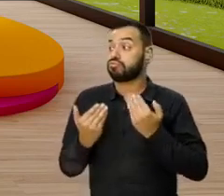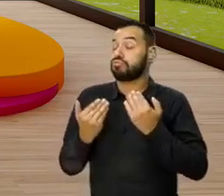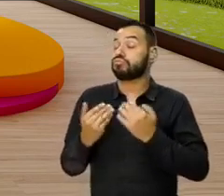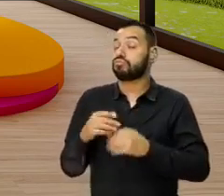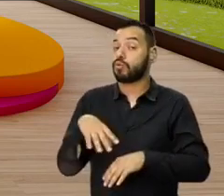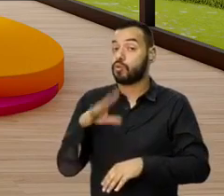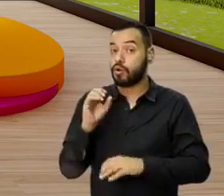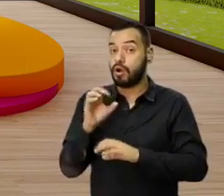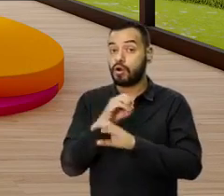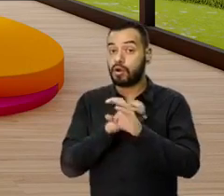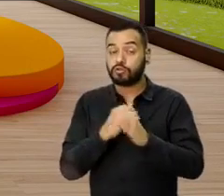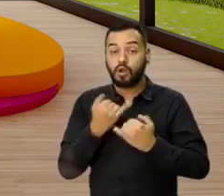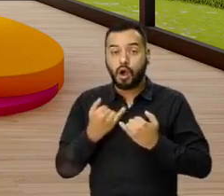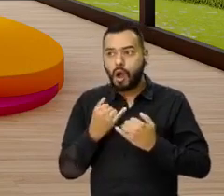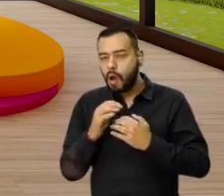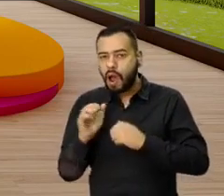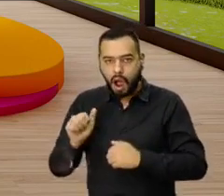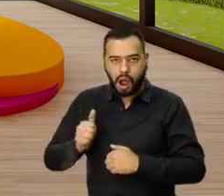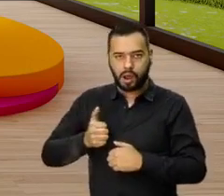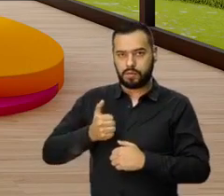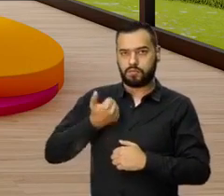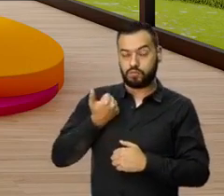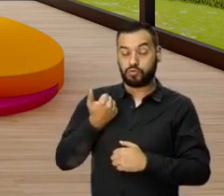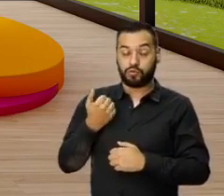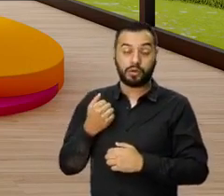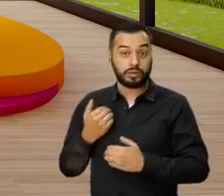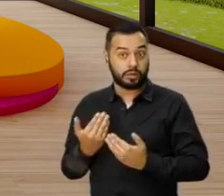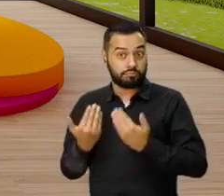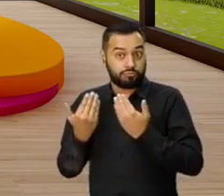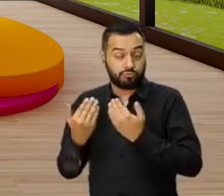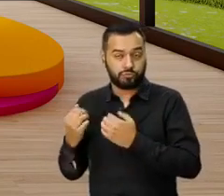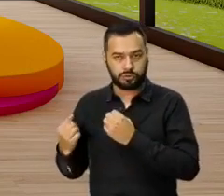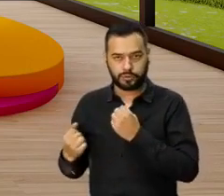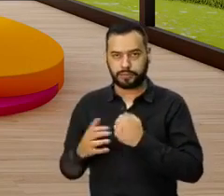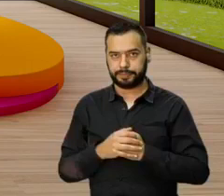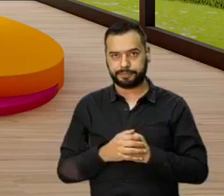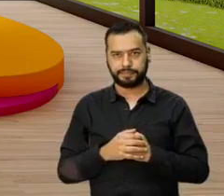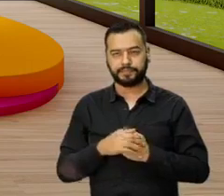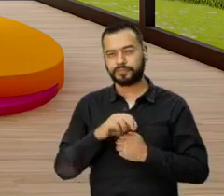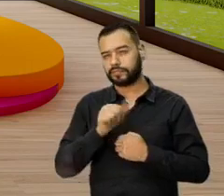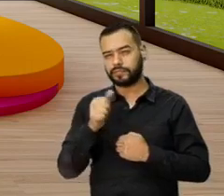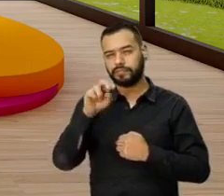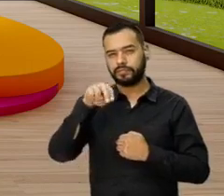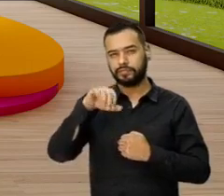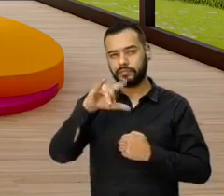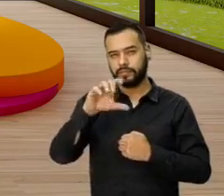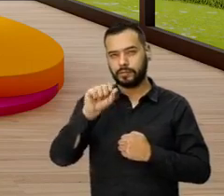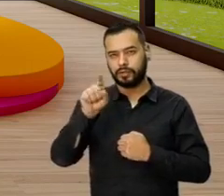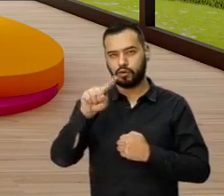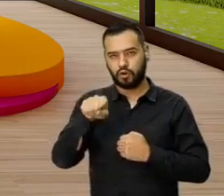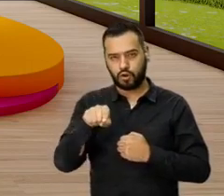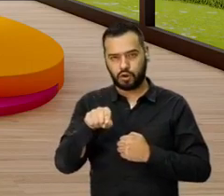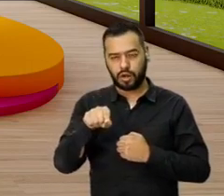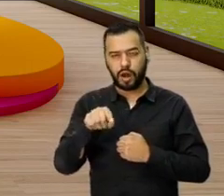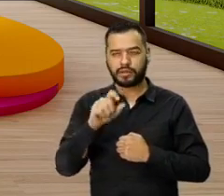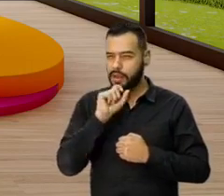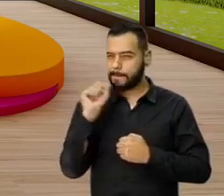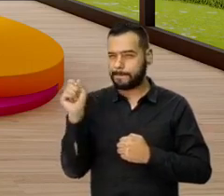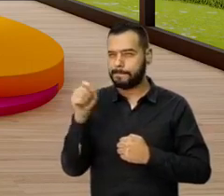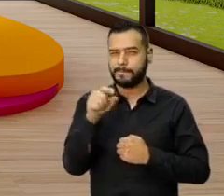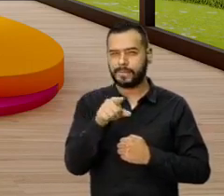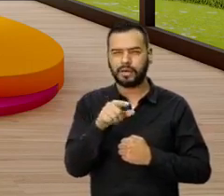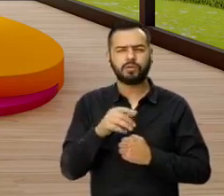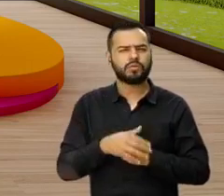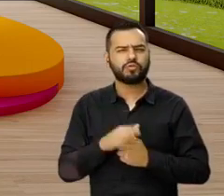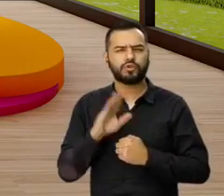todos ustedes tienen que empezar ya a aprovechar estos beneficios. Bueno, Nicolás Grijalva, que se conecta con nosotros a esta hora, nos